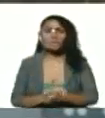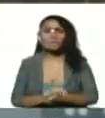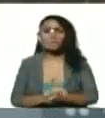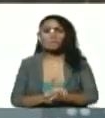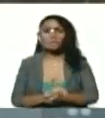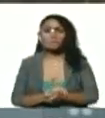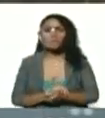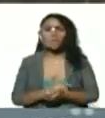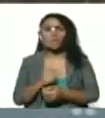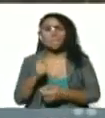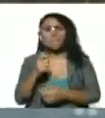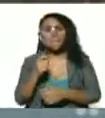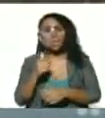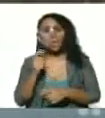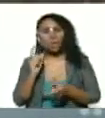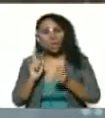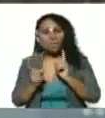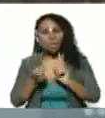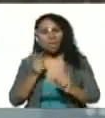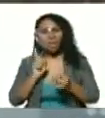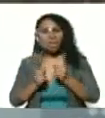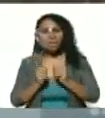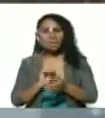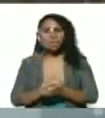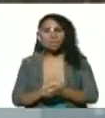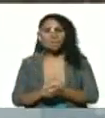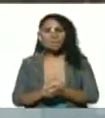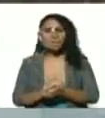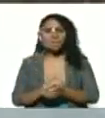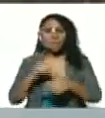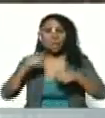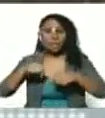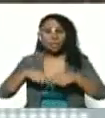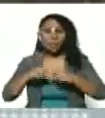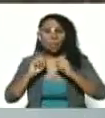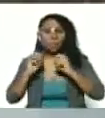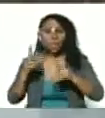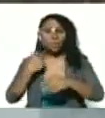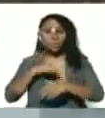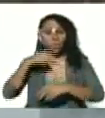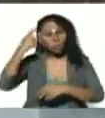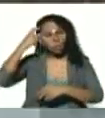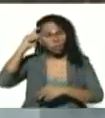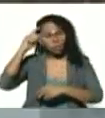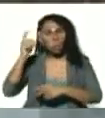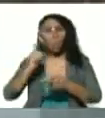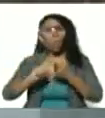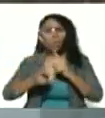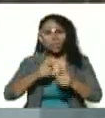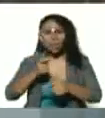pocas veces en esta oportunidad recordamos cosas bellas de verdad